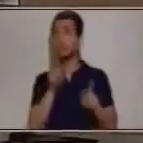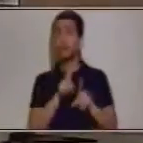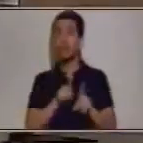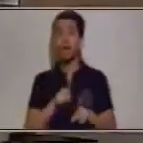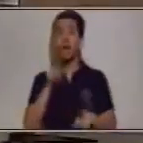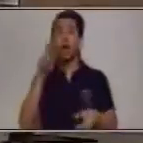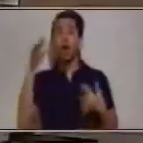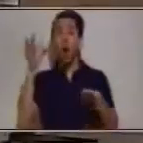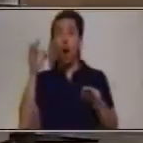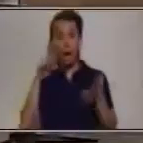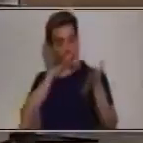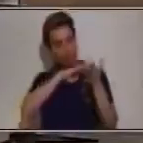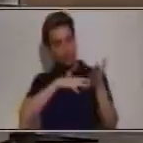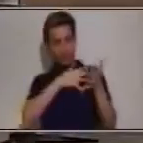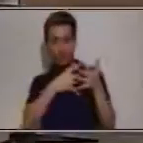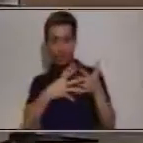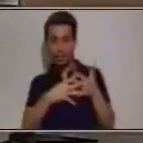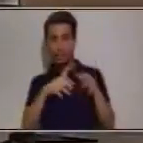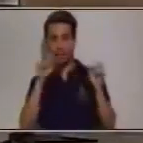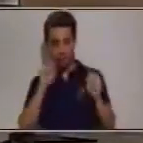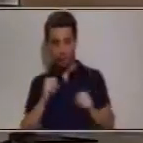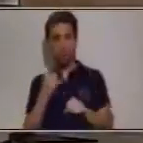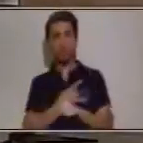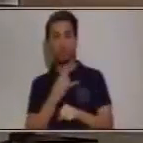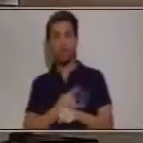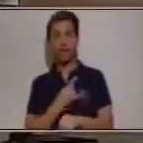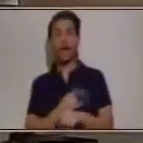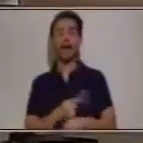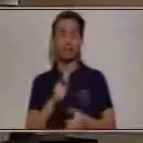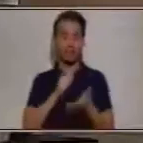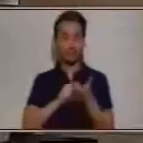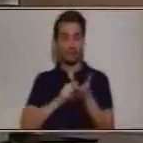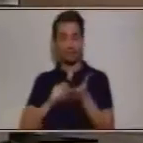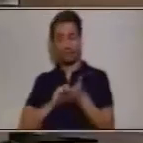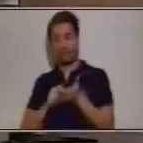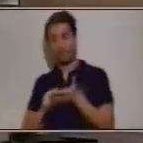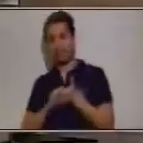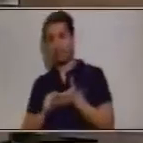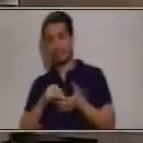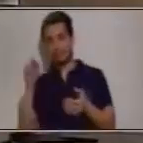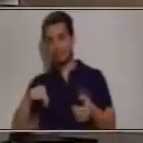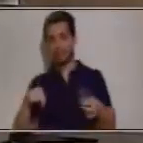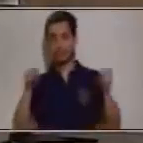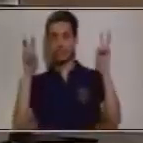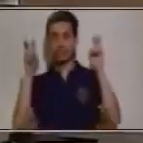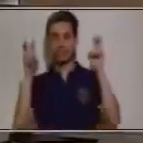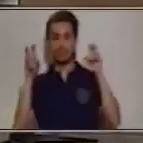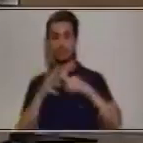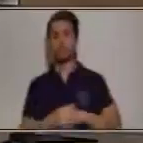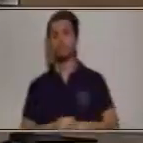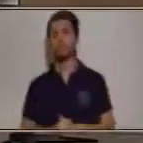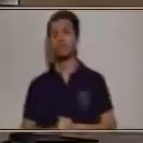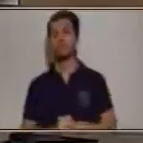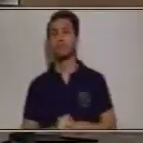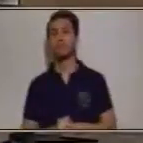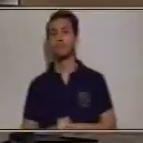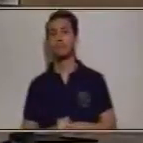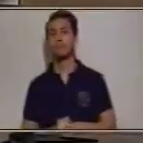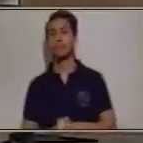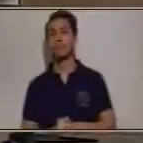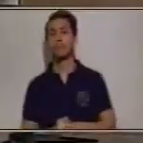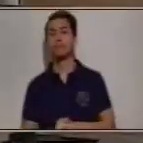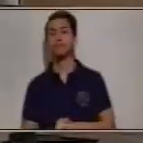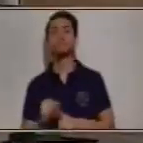cuadros para poder utilizarla y hacer las anotaciones correspondientes a este tema el día de hoy. Vamos